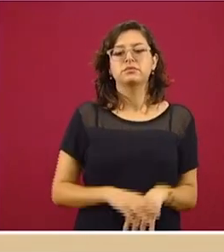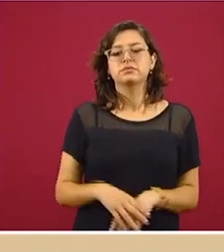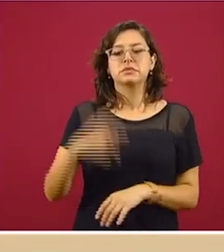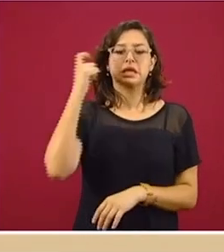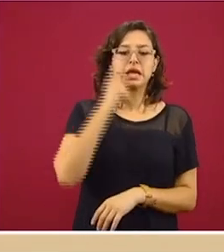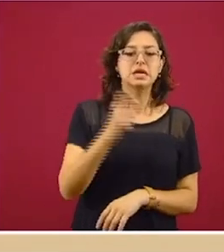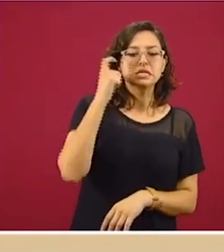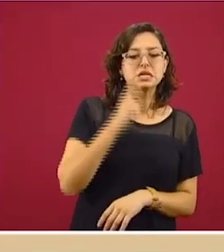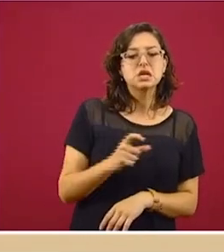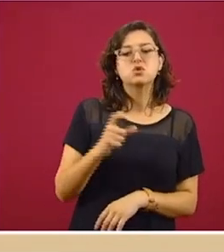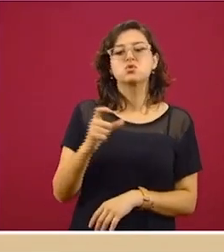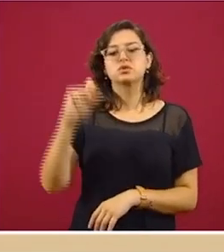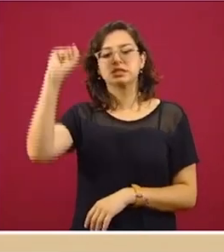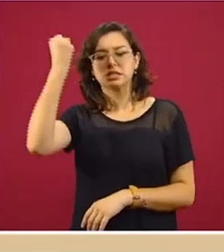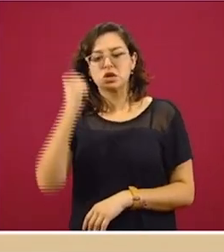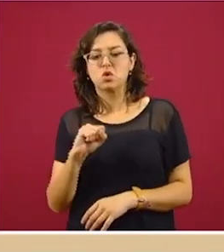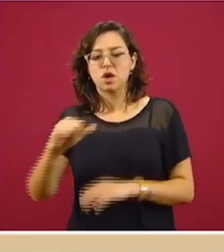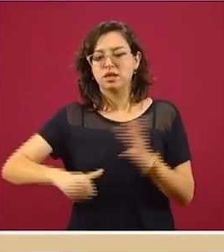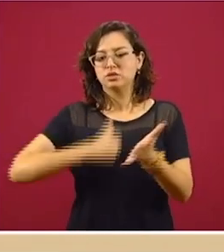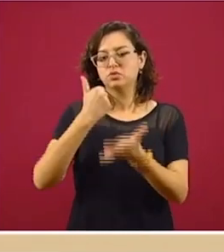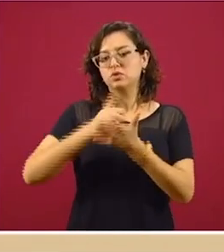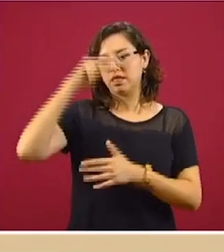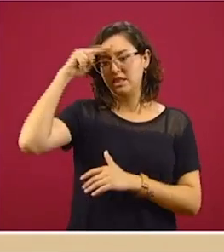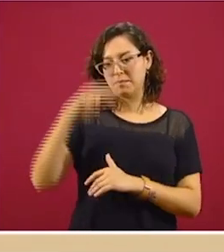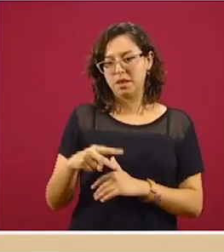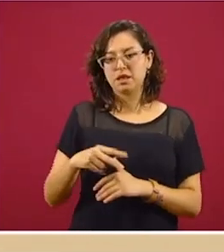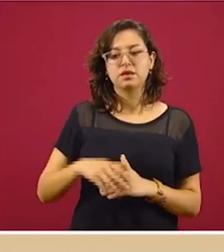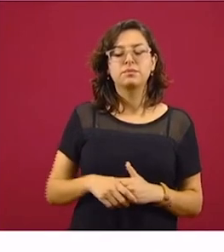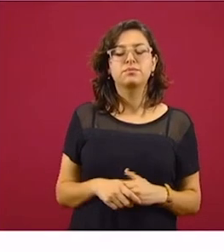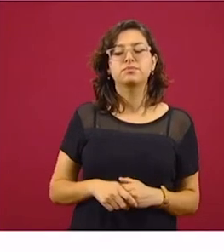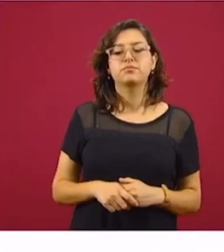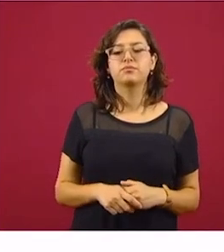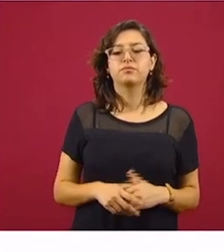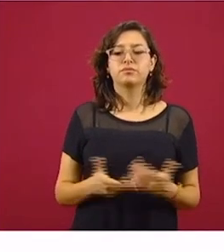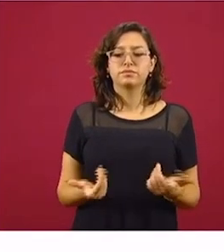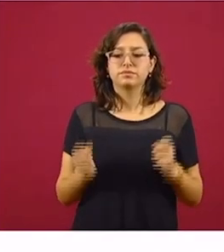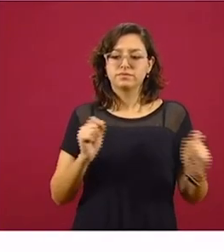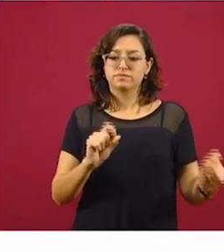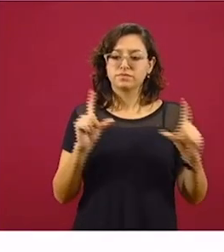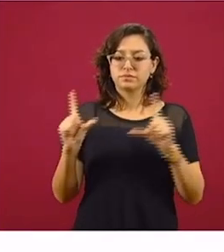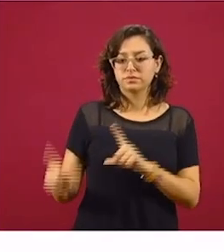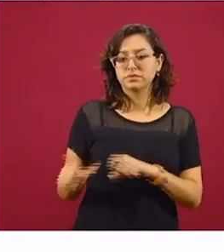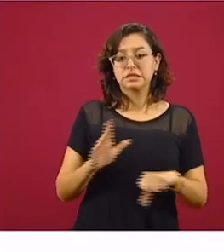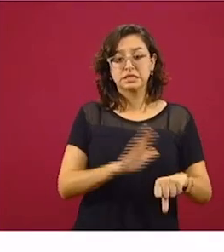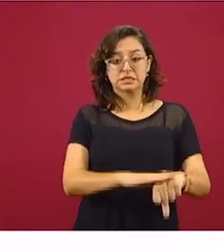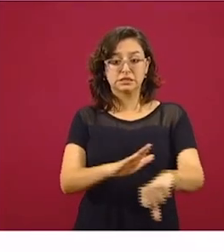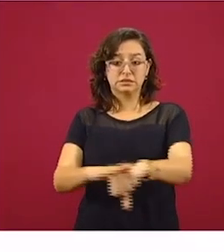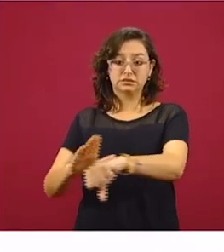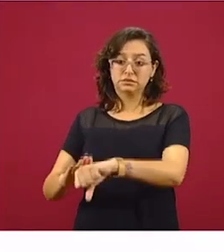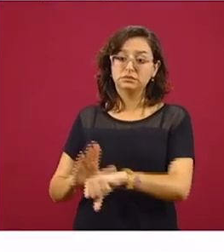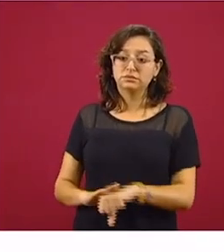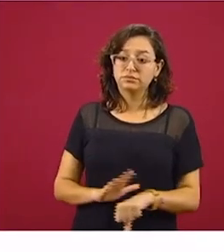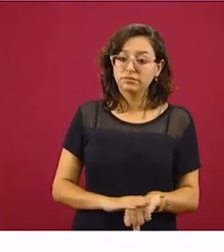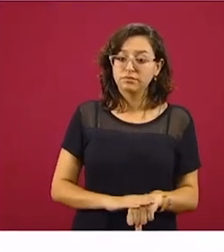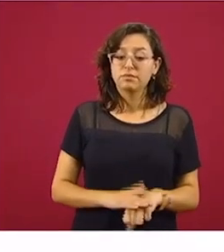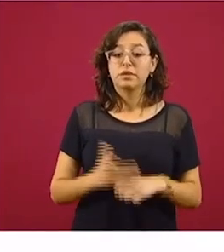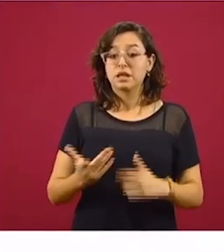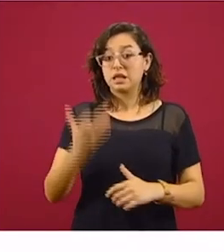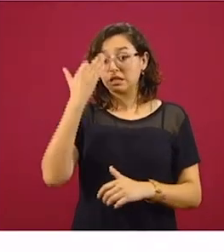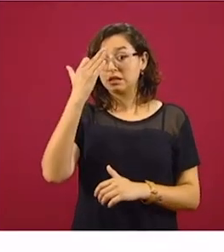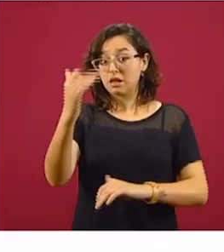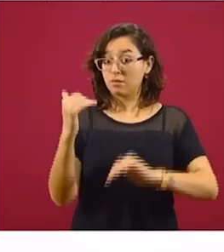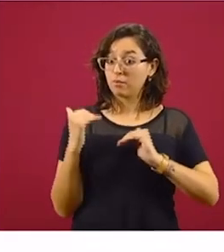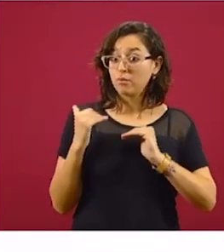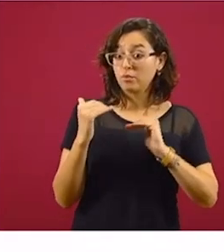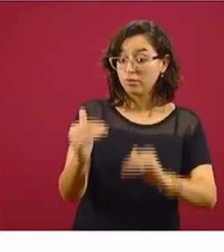la Ciudad de México. Y aquí hacerles un llamado importante, si me hacen favor de pasar a la siguiente, en cuanto a… Pues el tiempo se